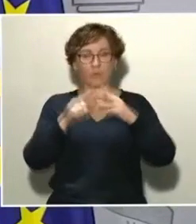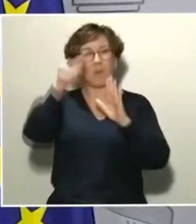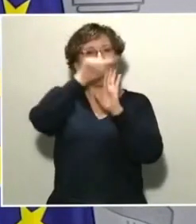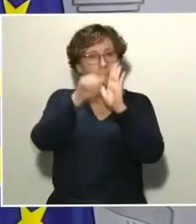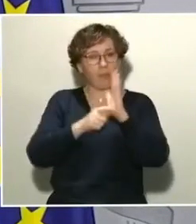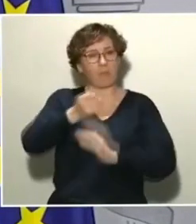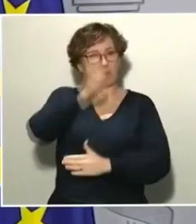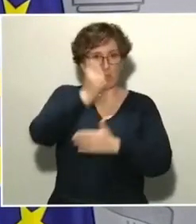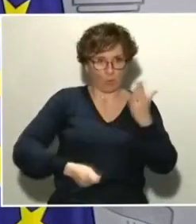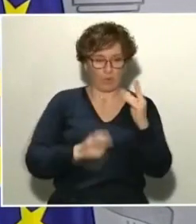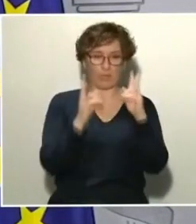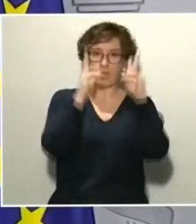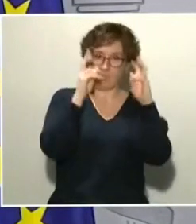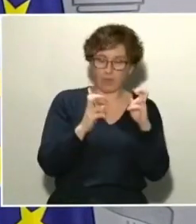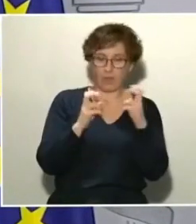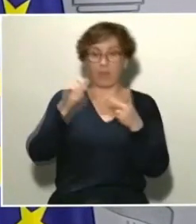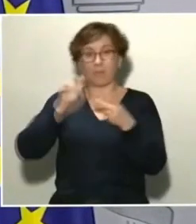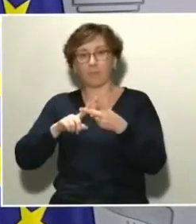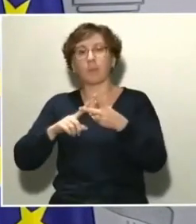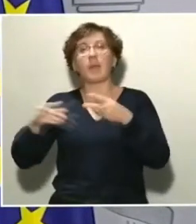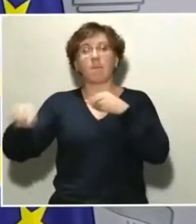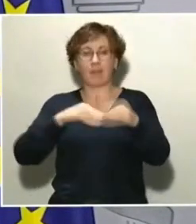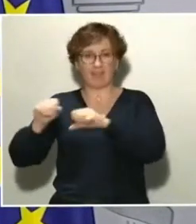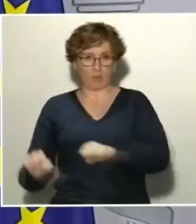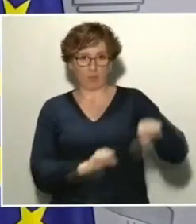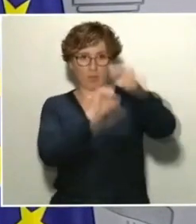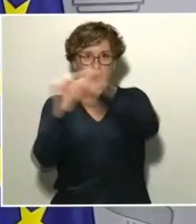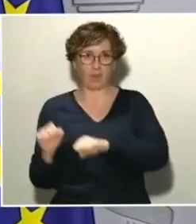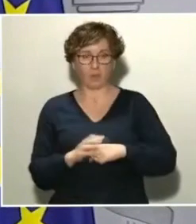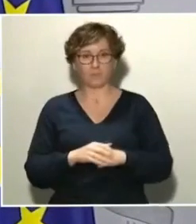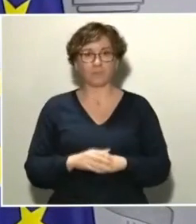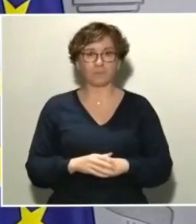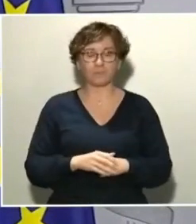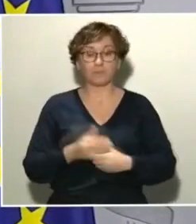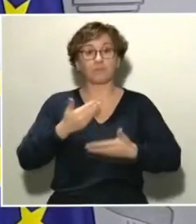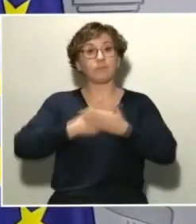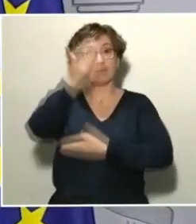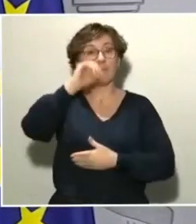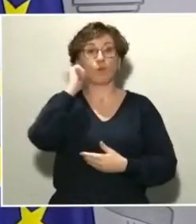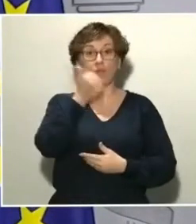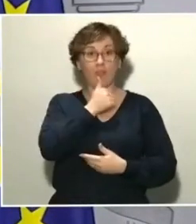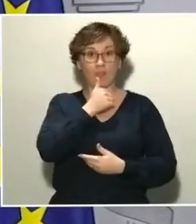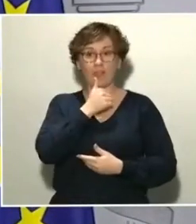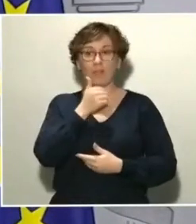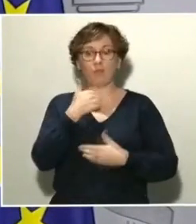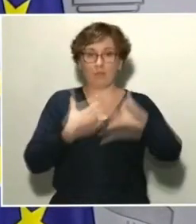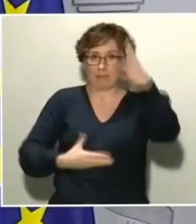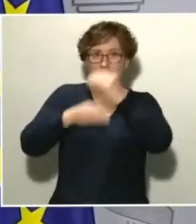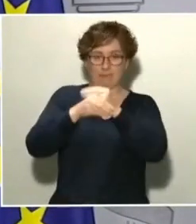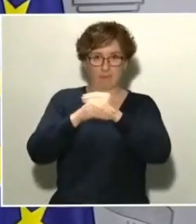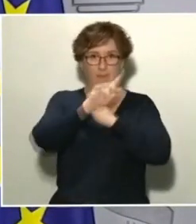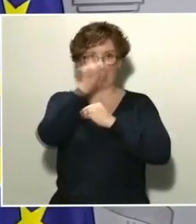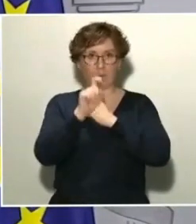medidas de protección y material de protección. A través del confidencial y sus preguntas le formulo ambas cosas. Se plantean un